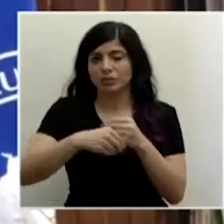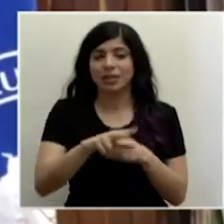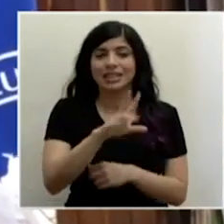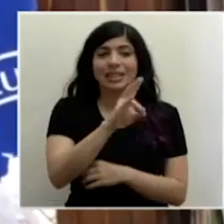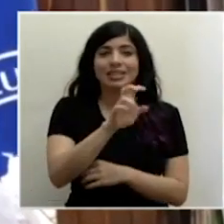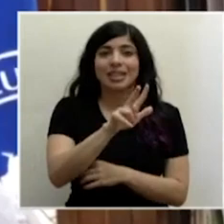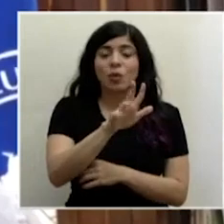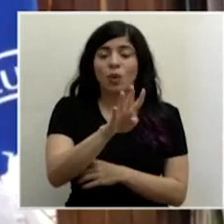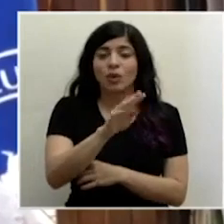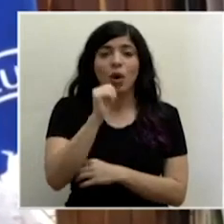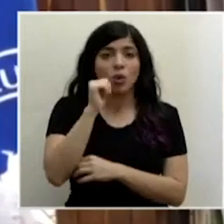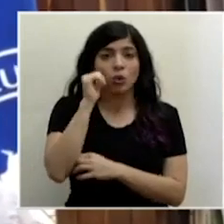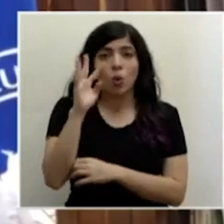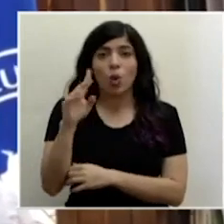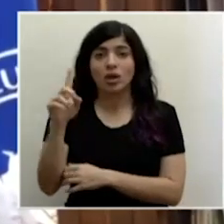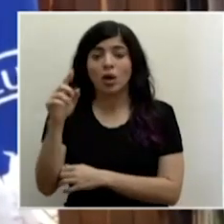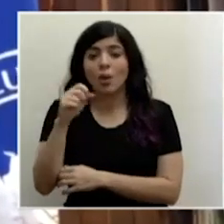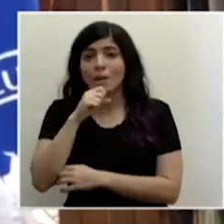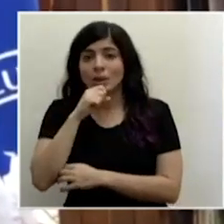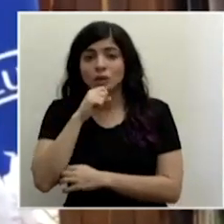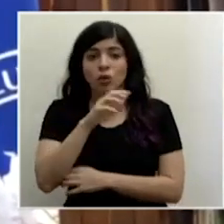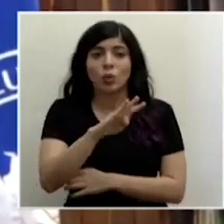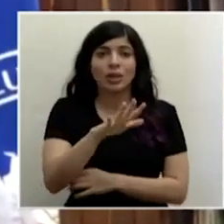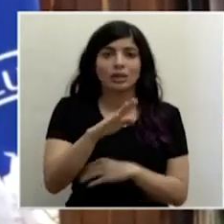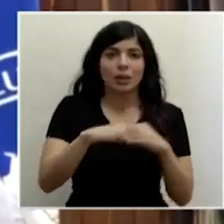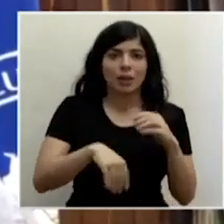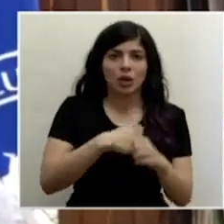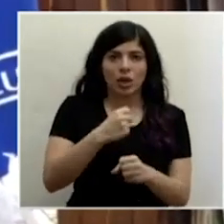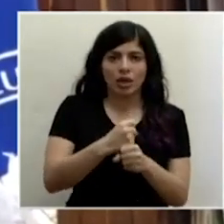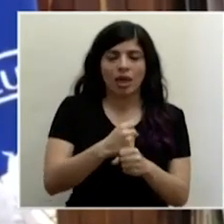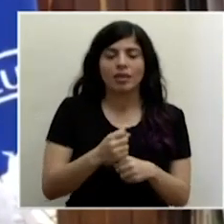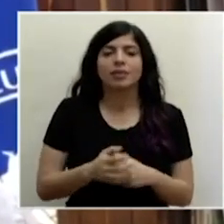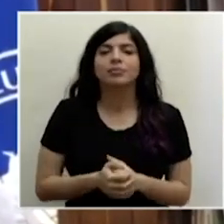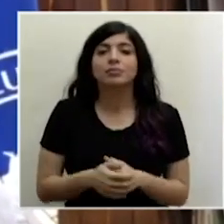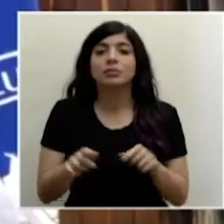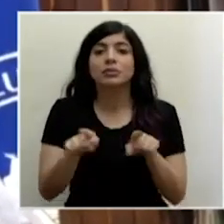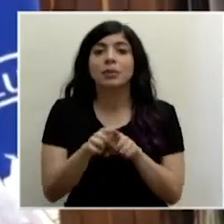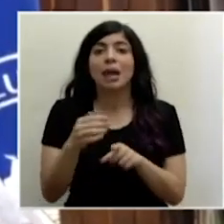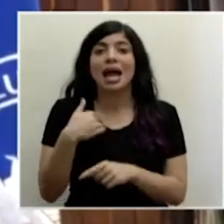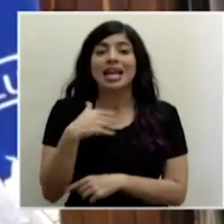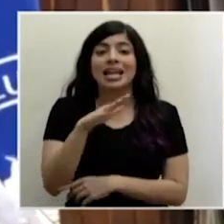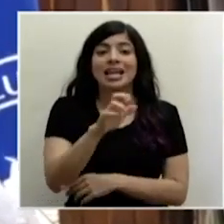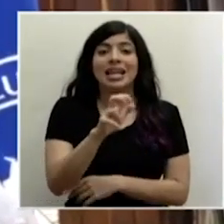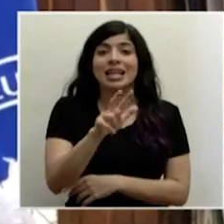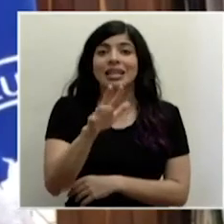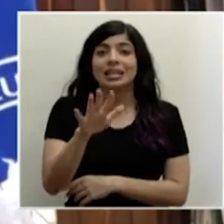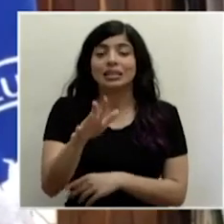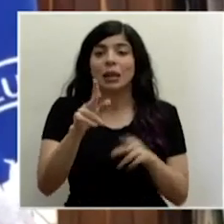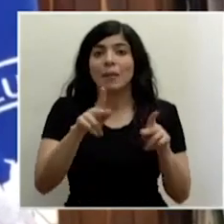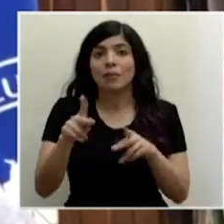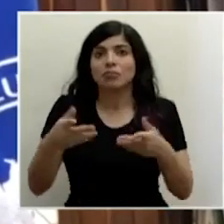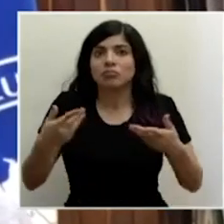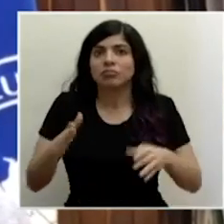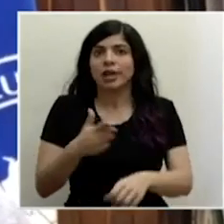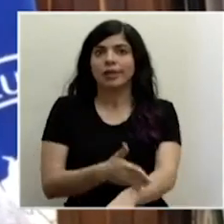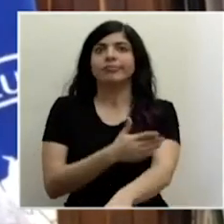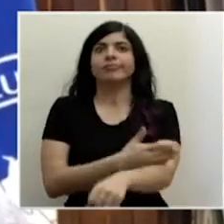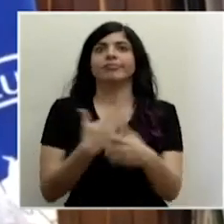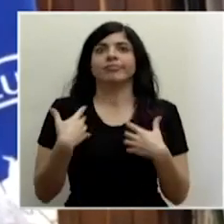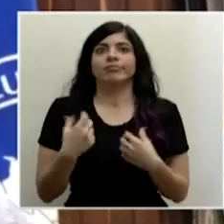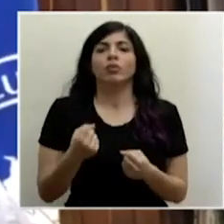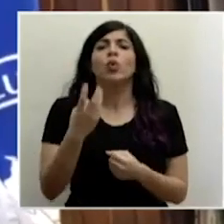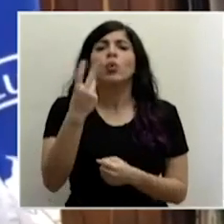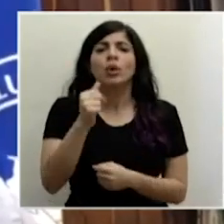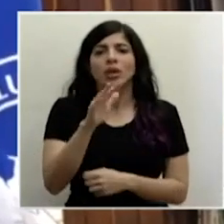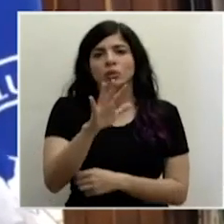41 personas mayores y 45 menores de edad. Además tenemos 535 personas recuperadas en 59